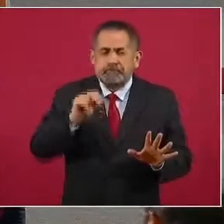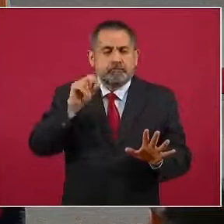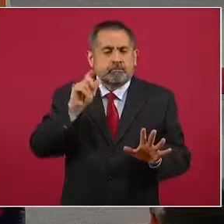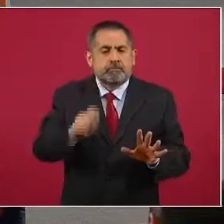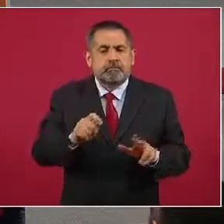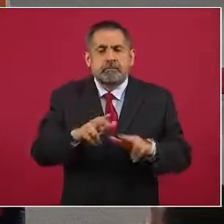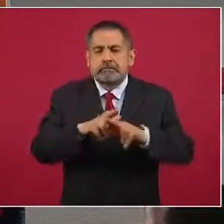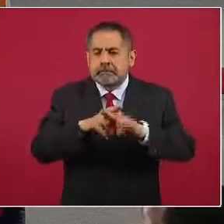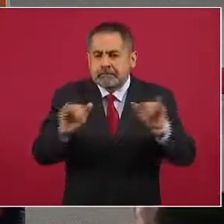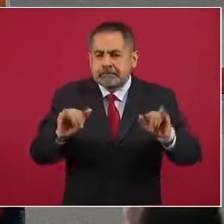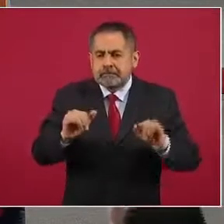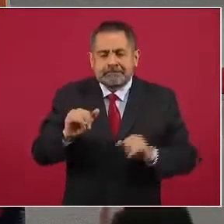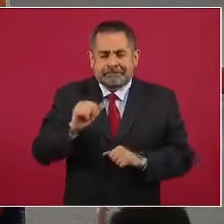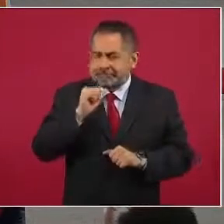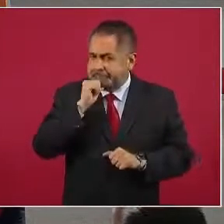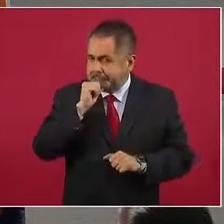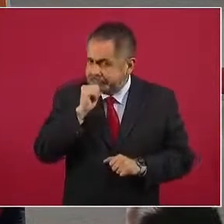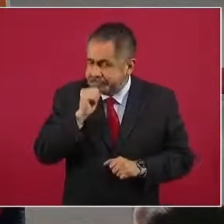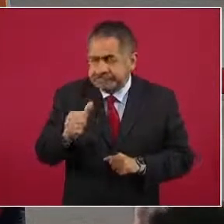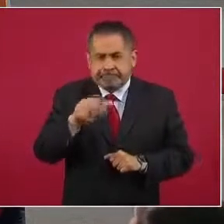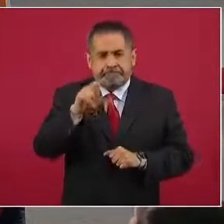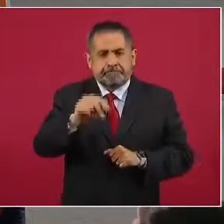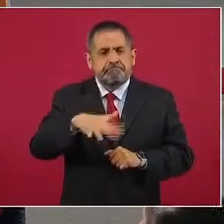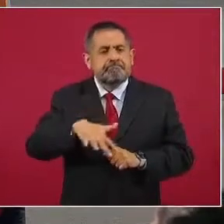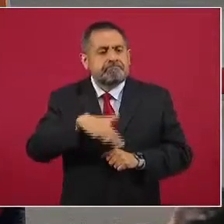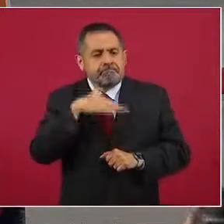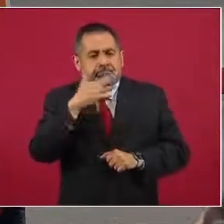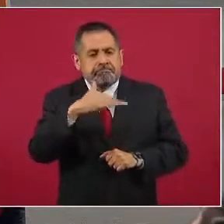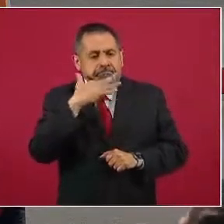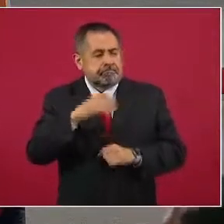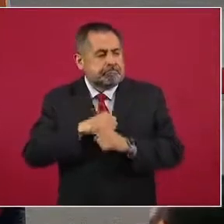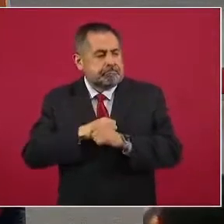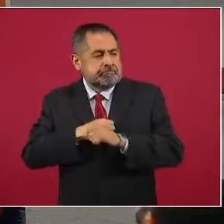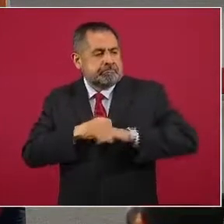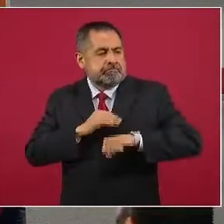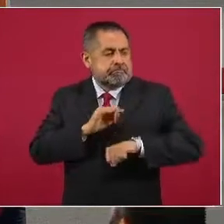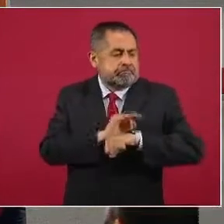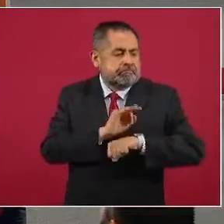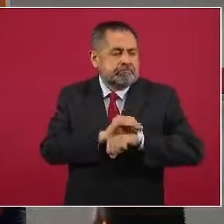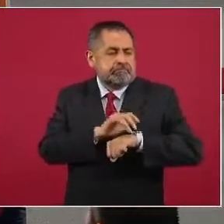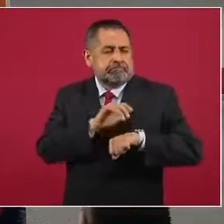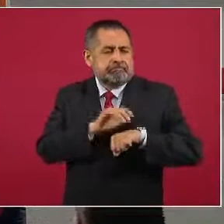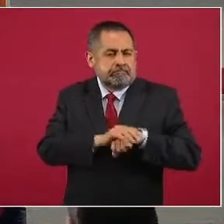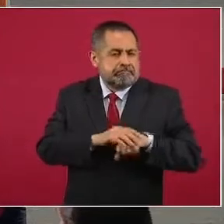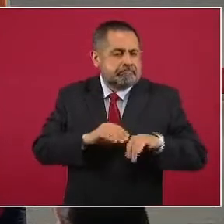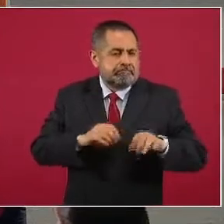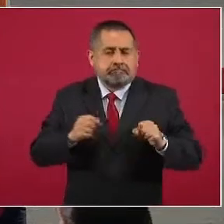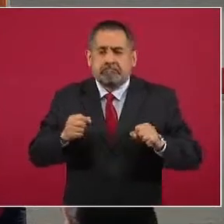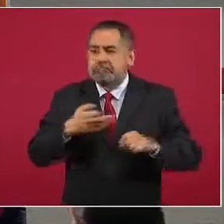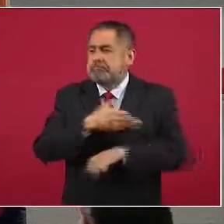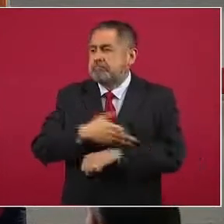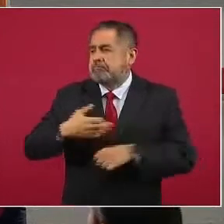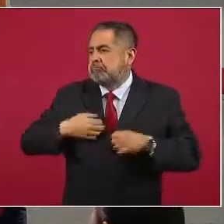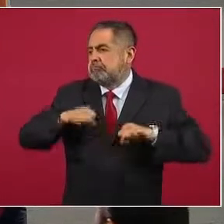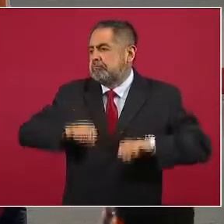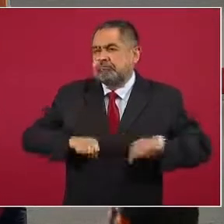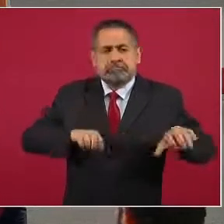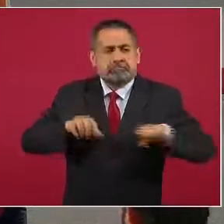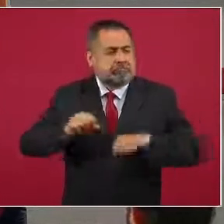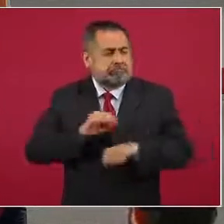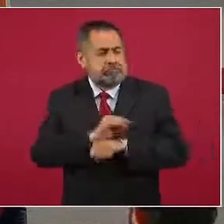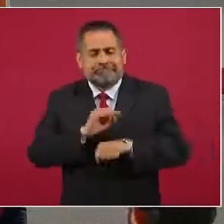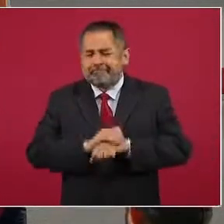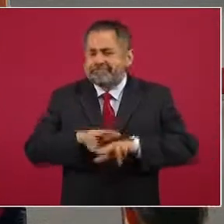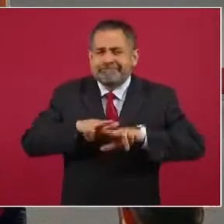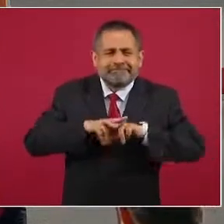bajo ninguna circunstancia, la corrupción, el influyentismo, el amiguismo, el nepotismo, ninguna